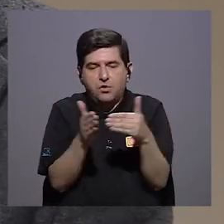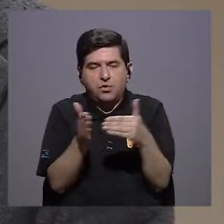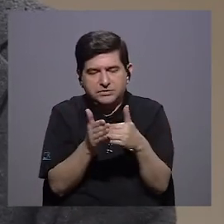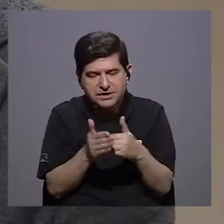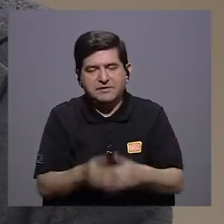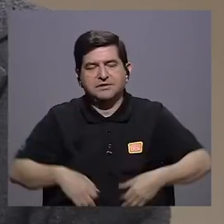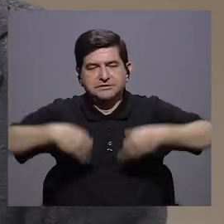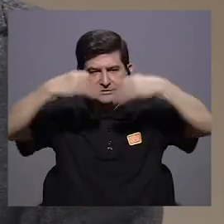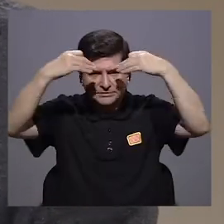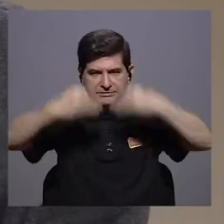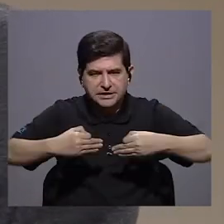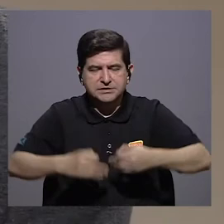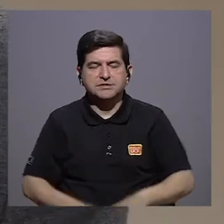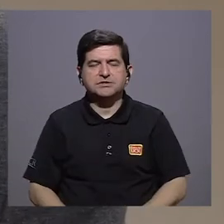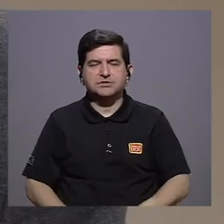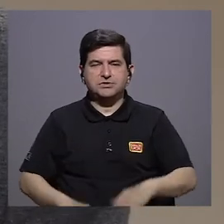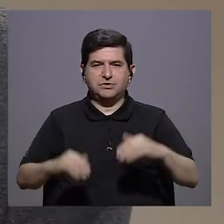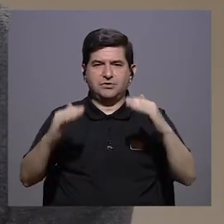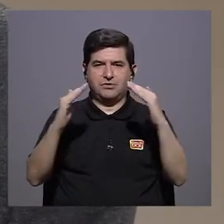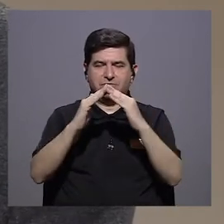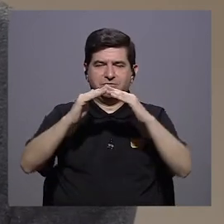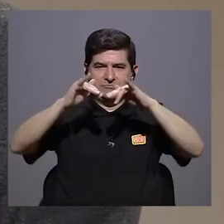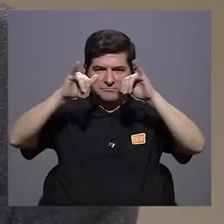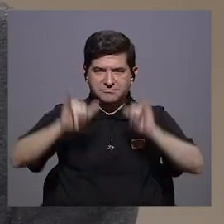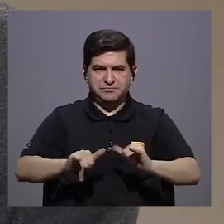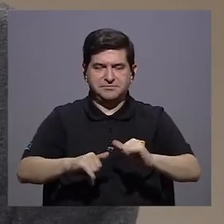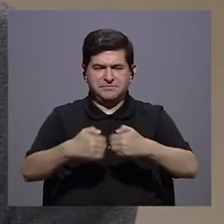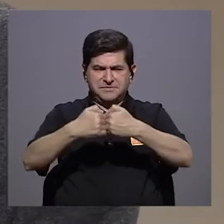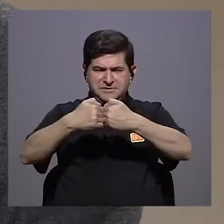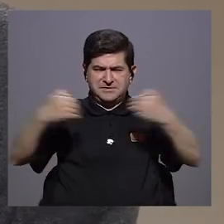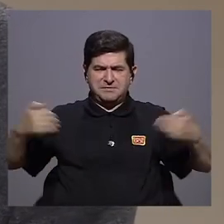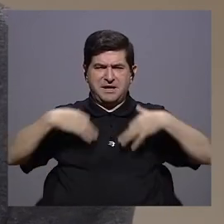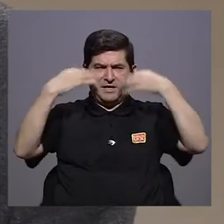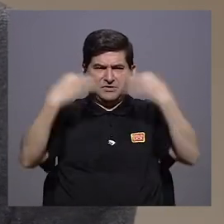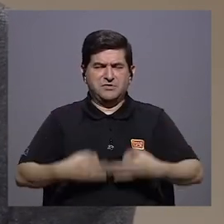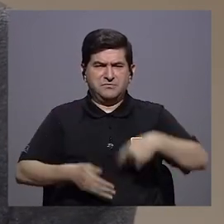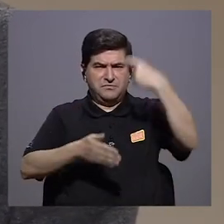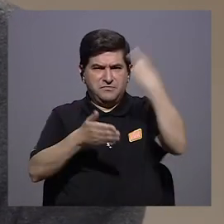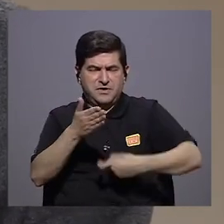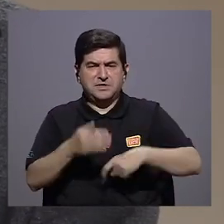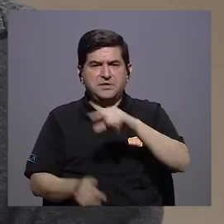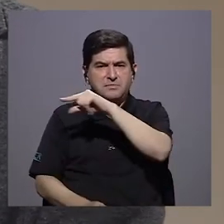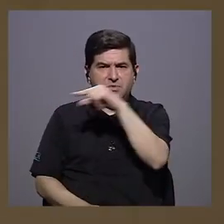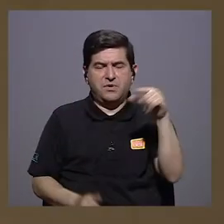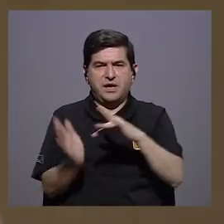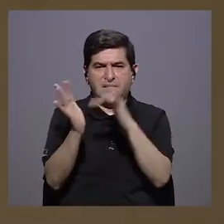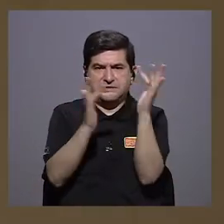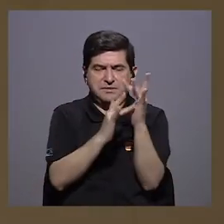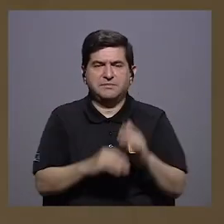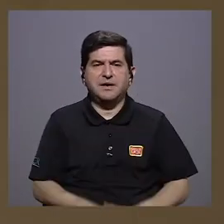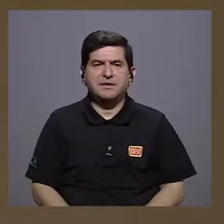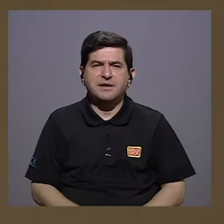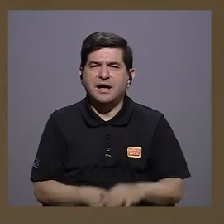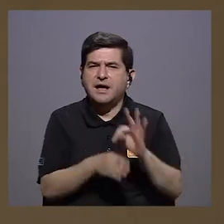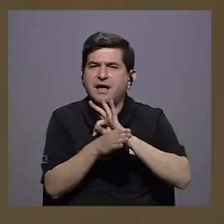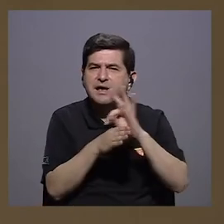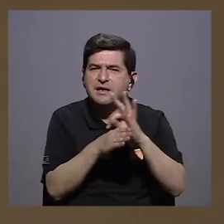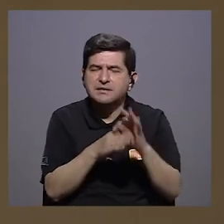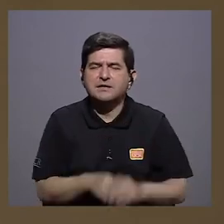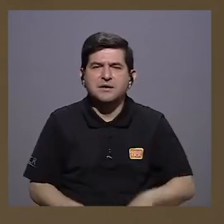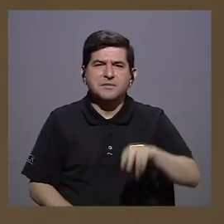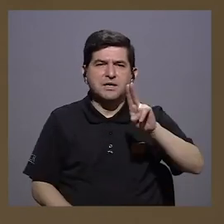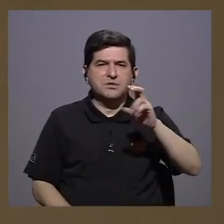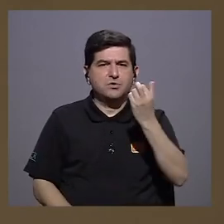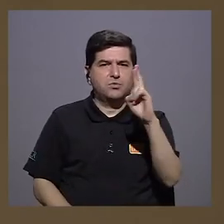a tener que retomar las medidas de cuarentena y de aislamiento físico estricto como las que tuvimos durante la semana. Es muy el tratamiento que ha aparecido en el camino que la